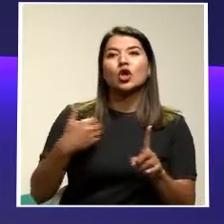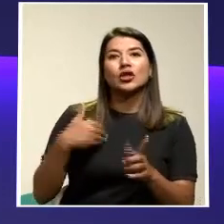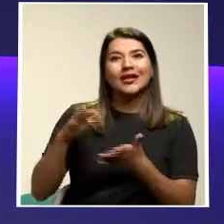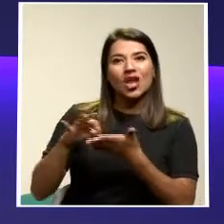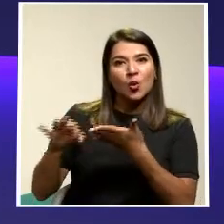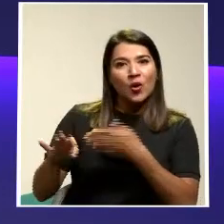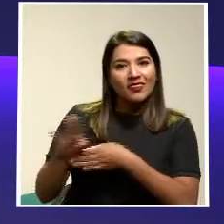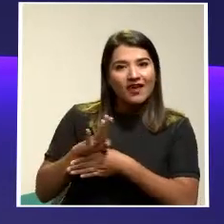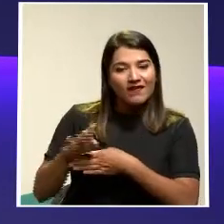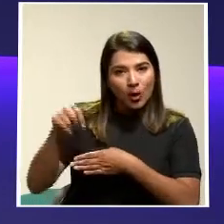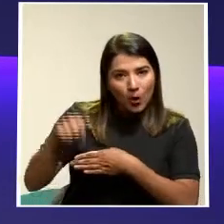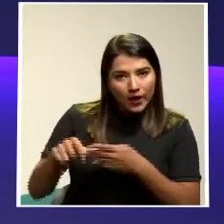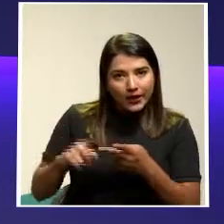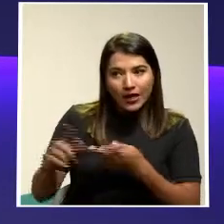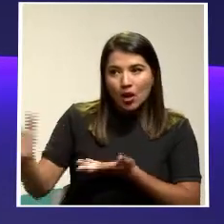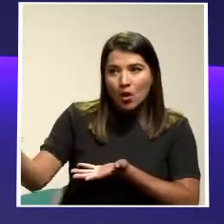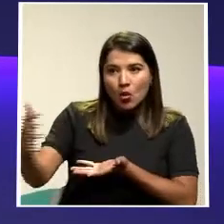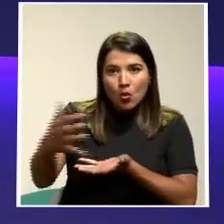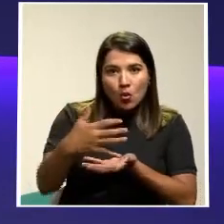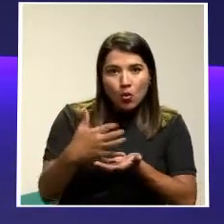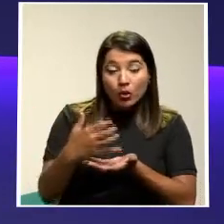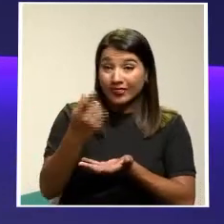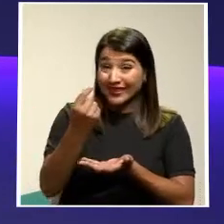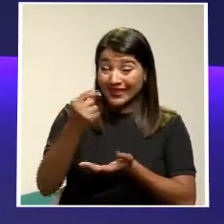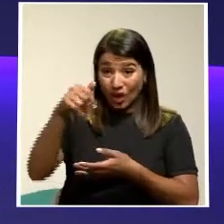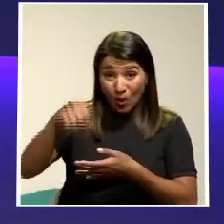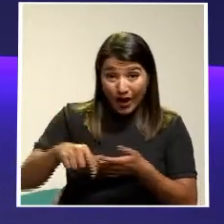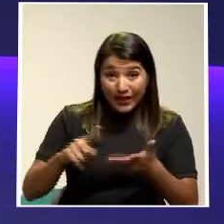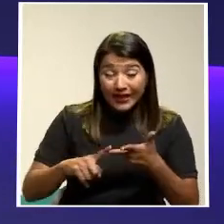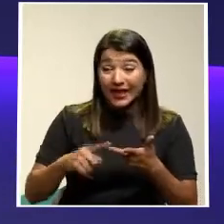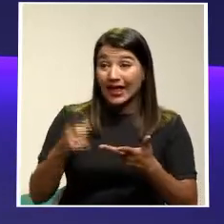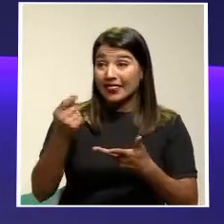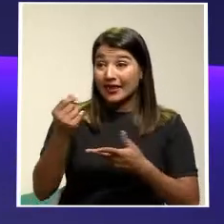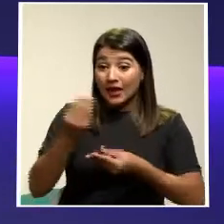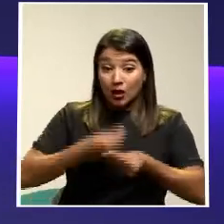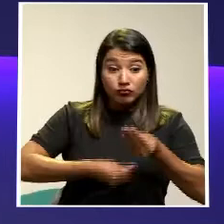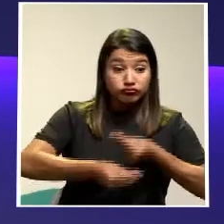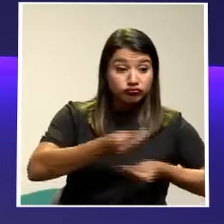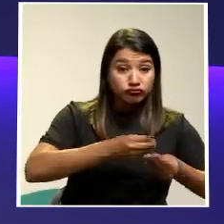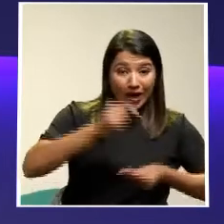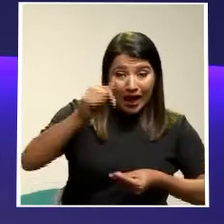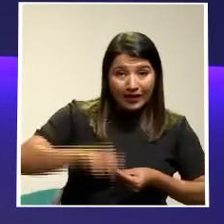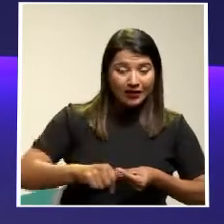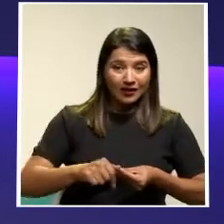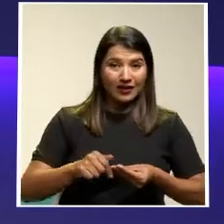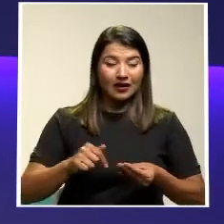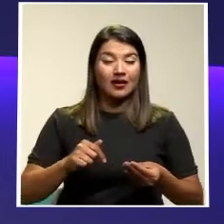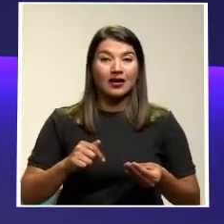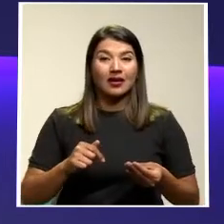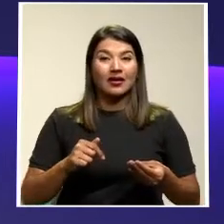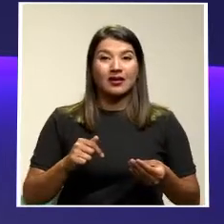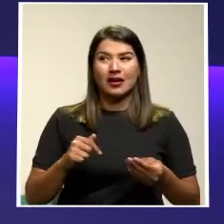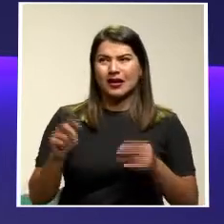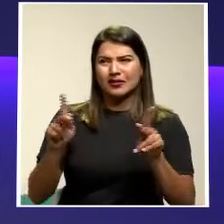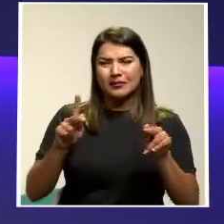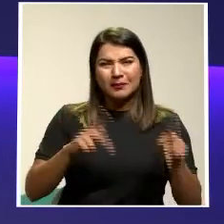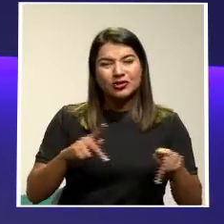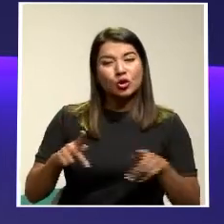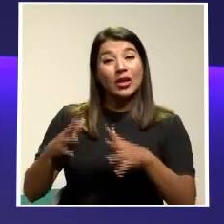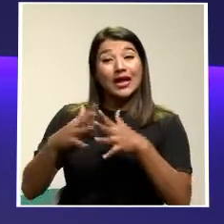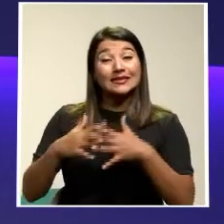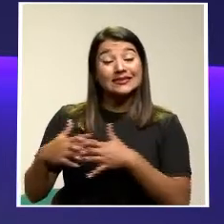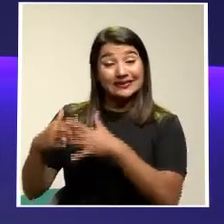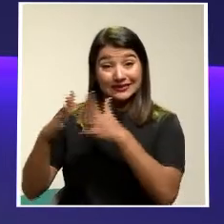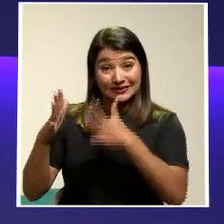Aquí Recaudan aquí Cobran aquí El dinero lo mueven aquí Y eso es algo Muy tangible Los americanos En periodismo De